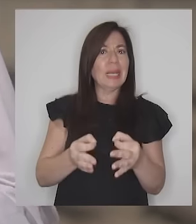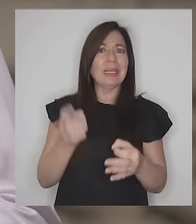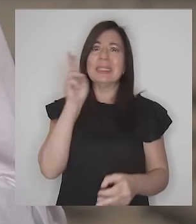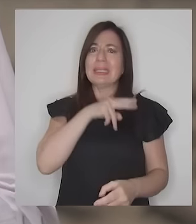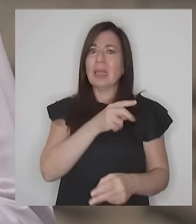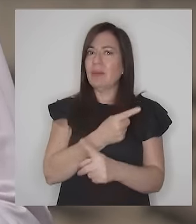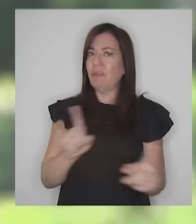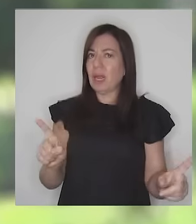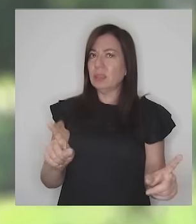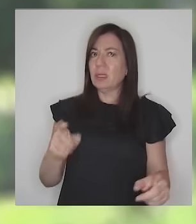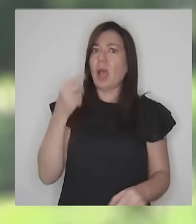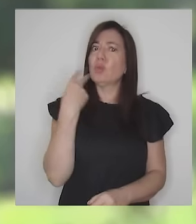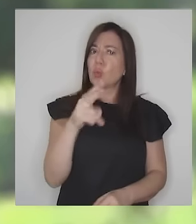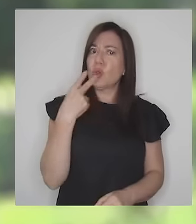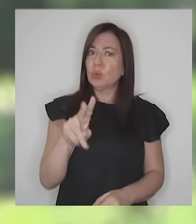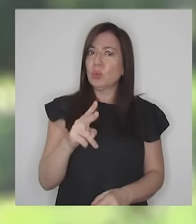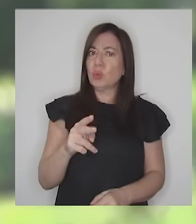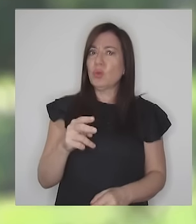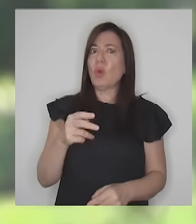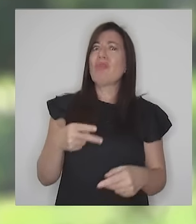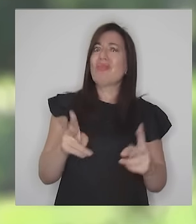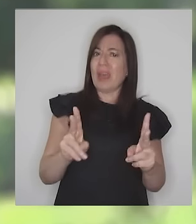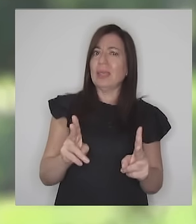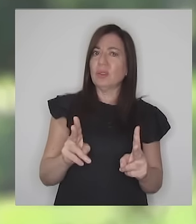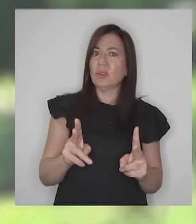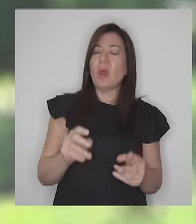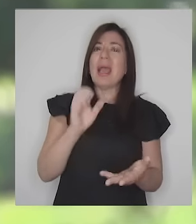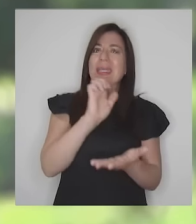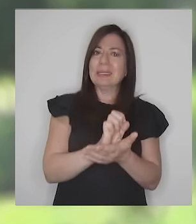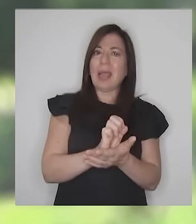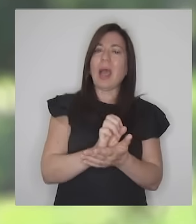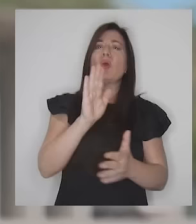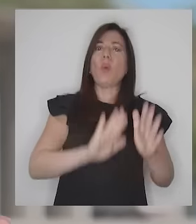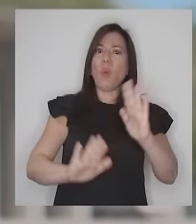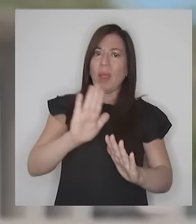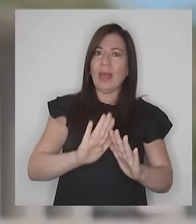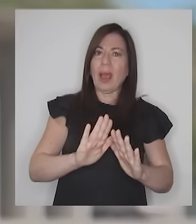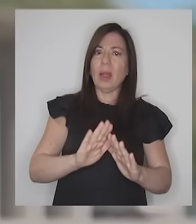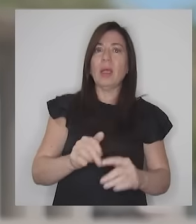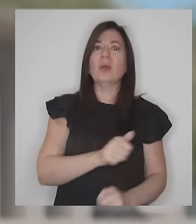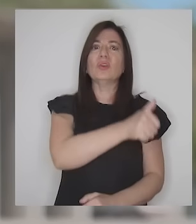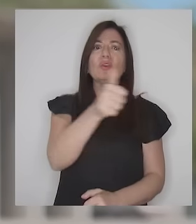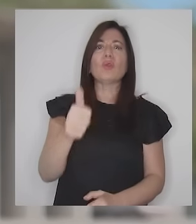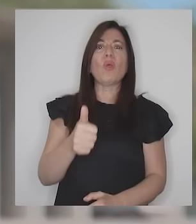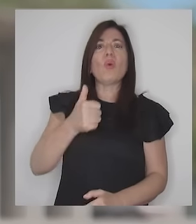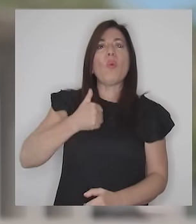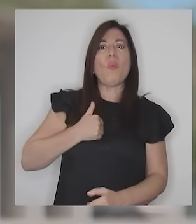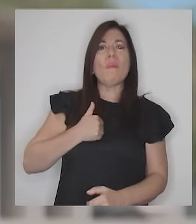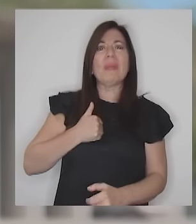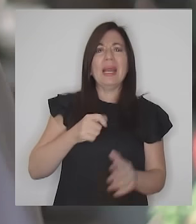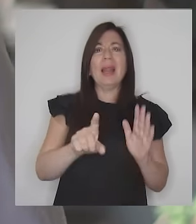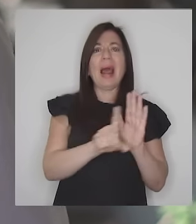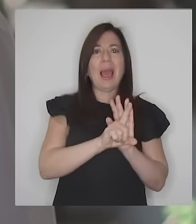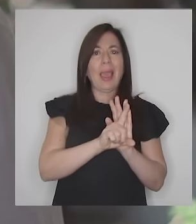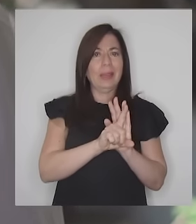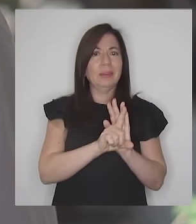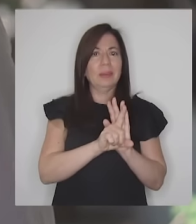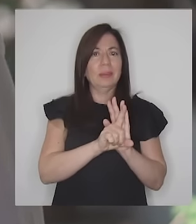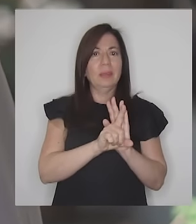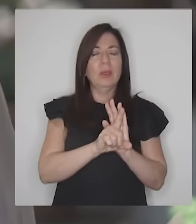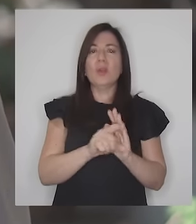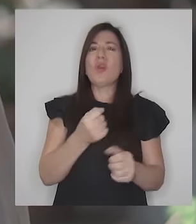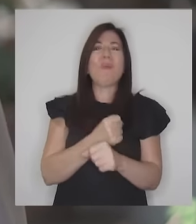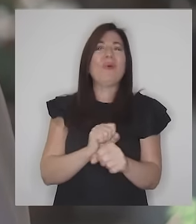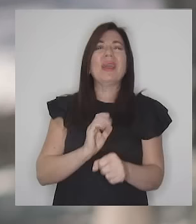lo tuyo es tuyo, es un derecho y el Estado debe protegerlo todos deben cumplir la ley sin excepciones no podemos